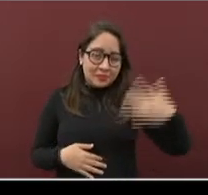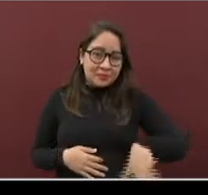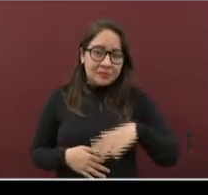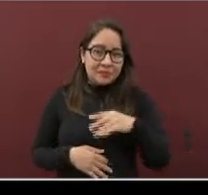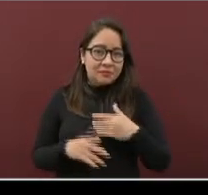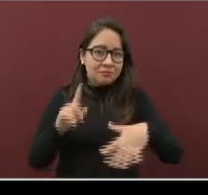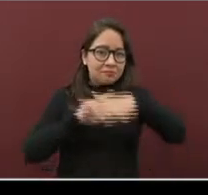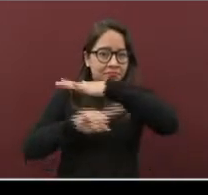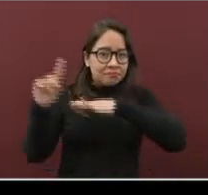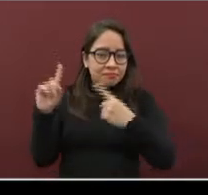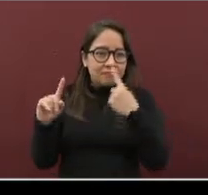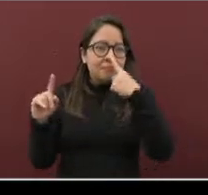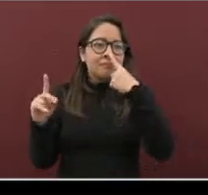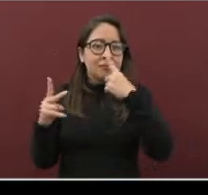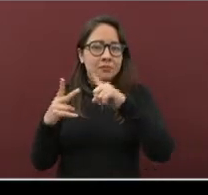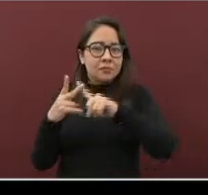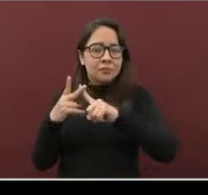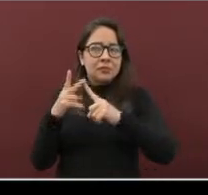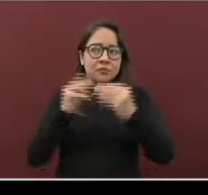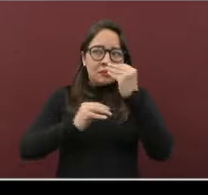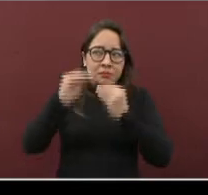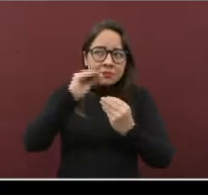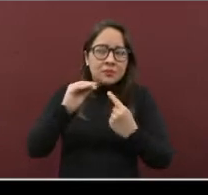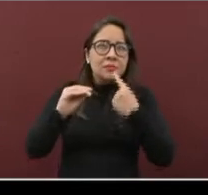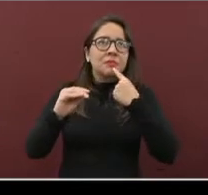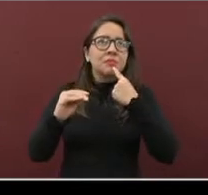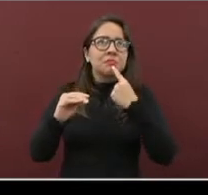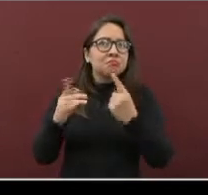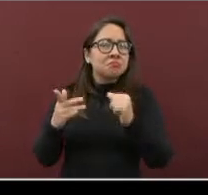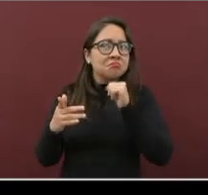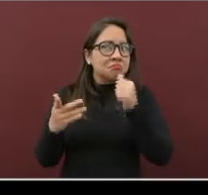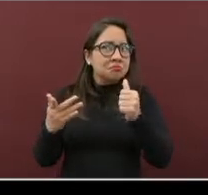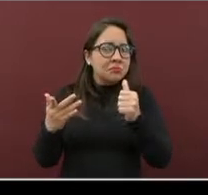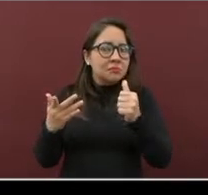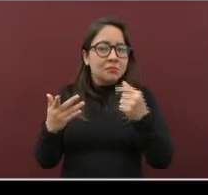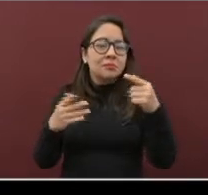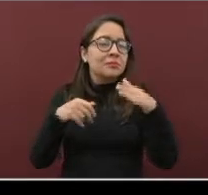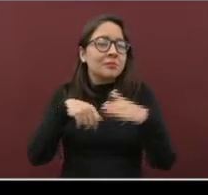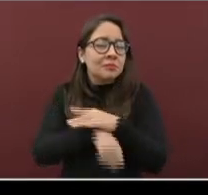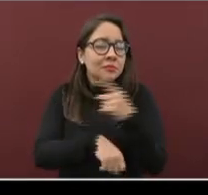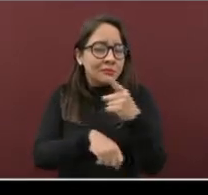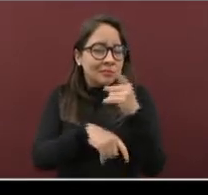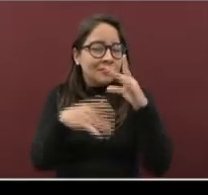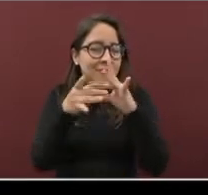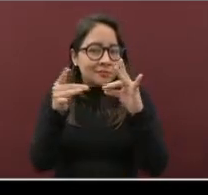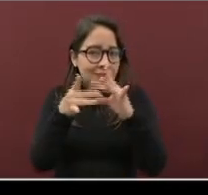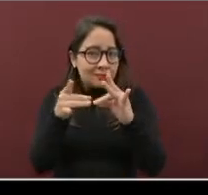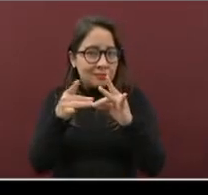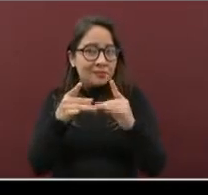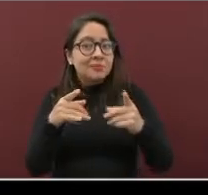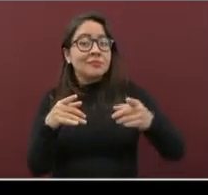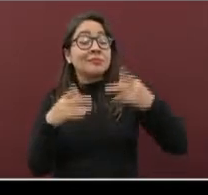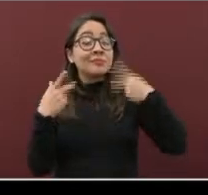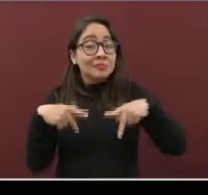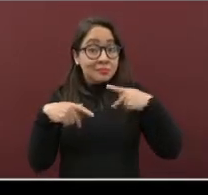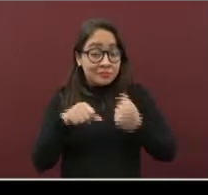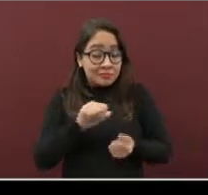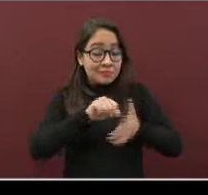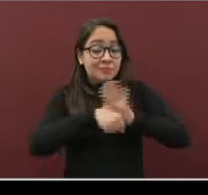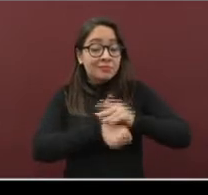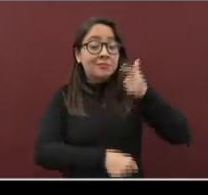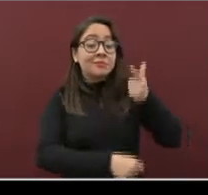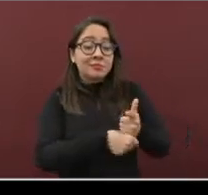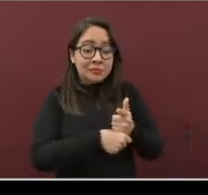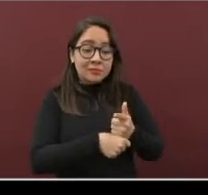pérdida del olfato y la modificación en la percepción de los sabores? Pues porque los pacientes con resultado positivo los